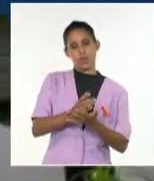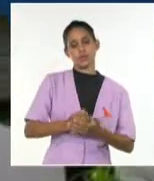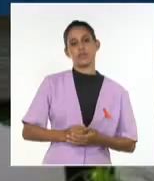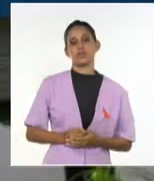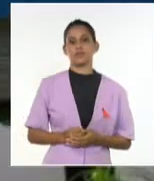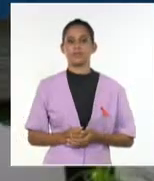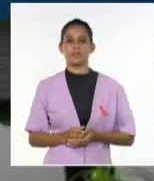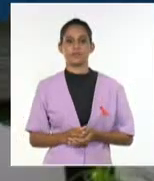Ogando, Canal Cubano de Noticias.